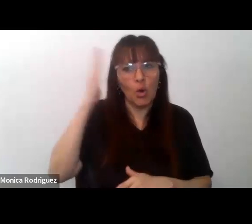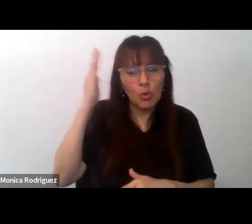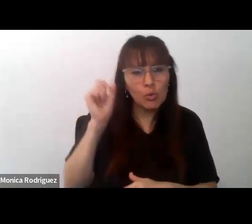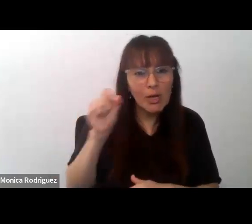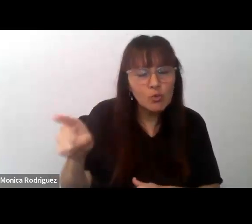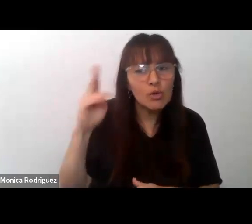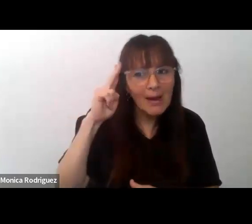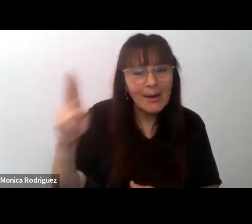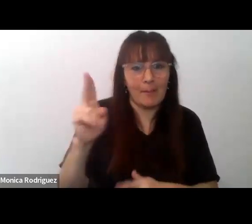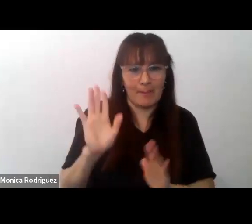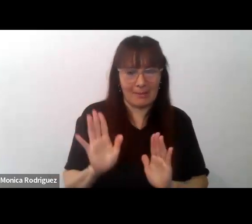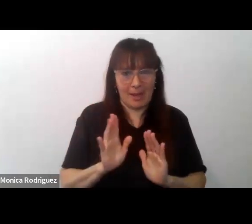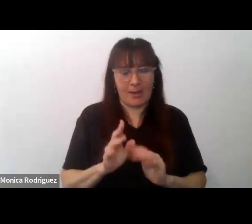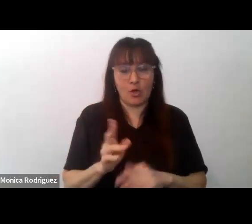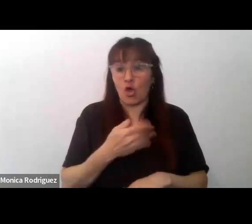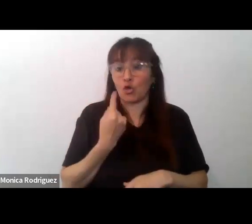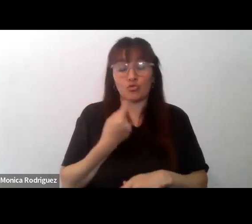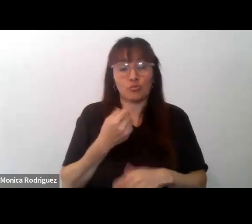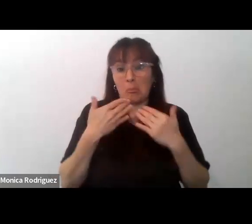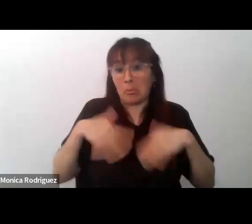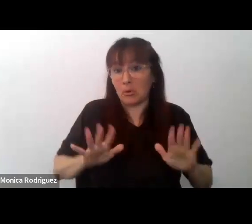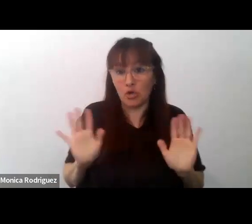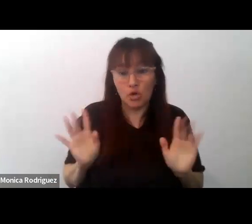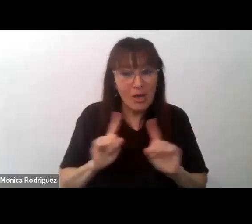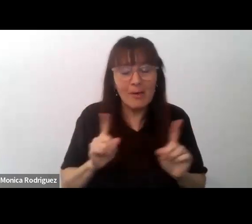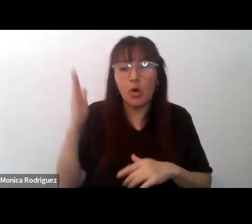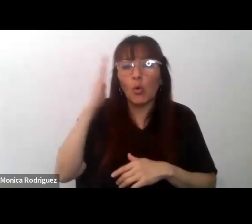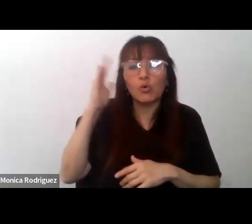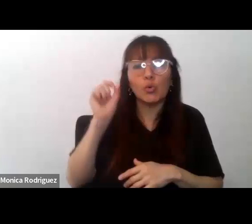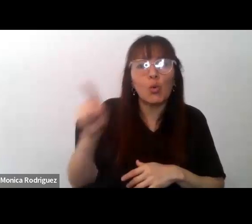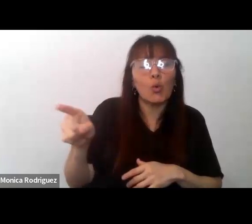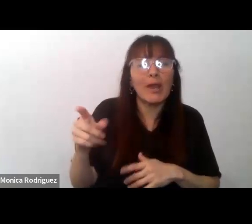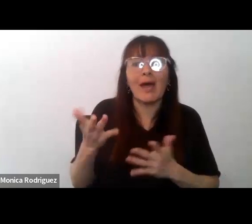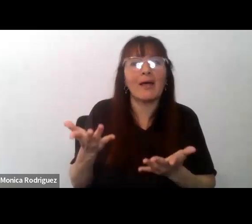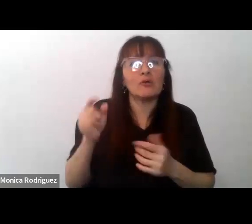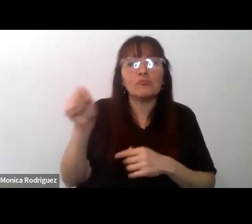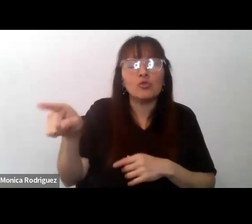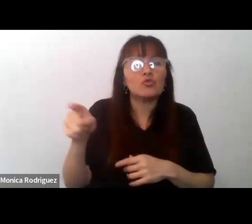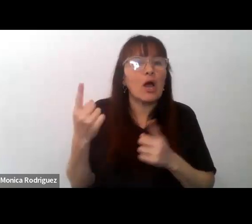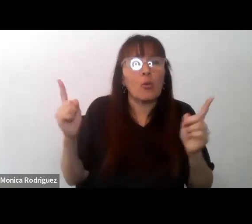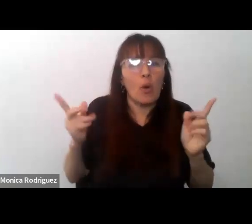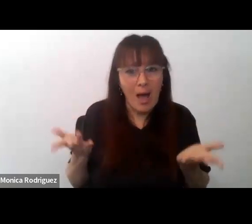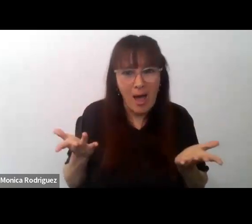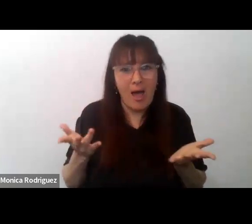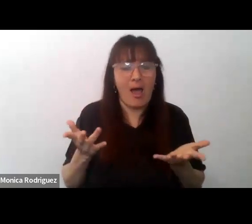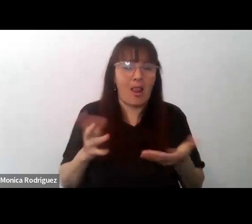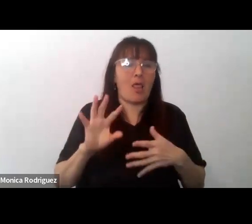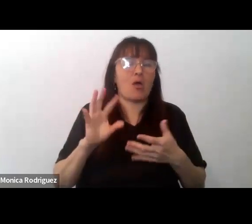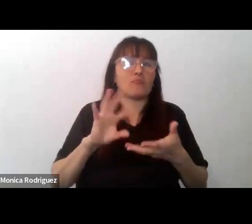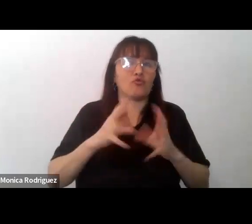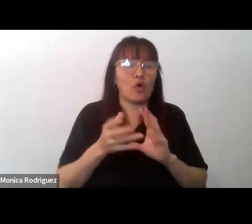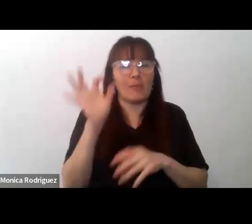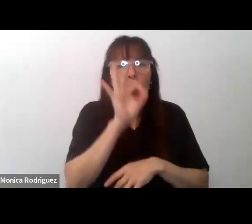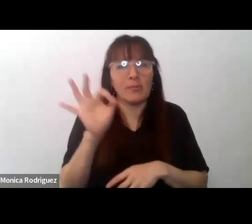categoría. No sabemos qué cultura moviliza el otro cuando tiene una interacción.